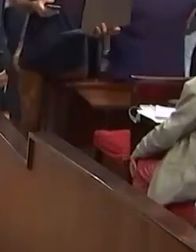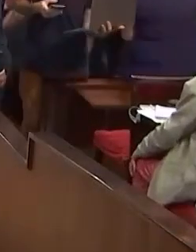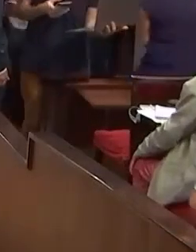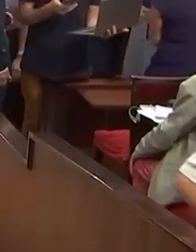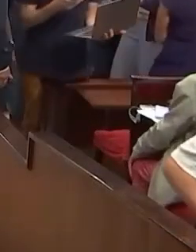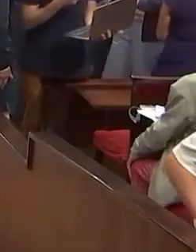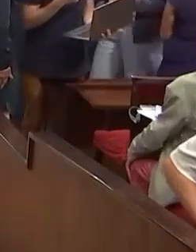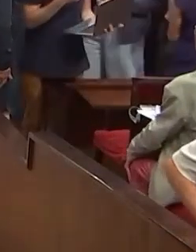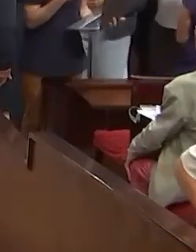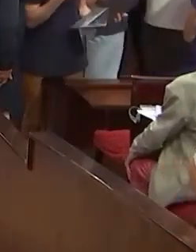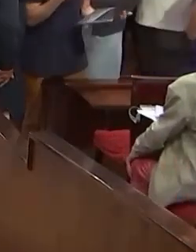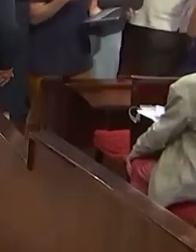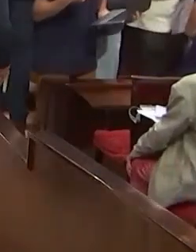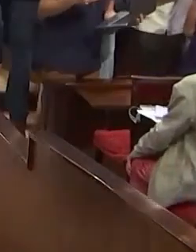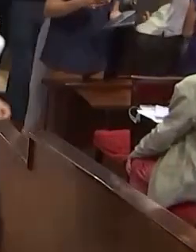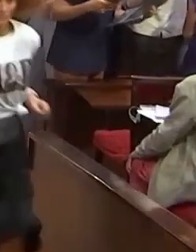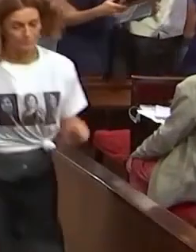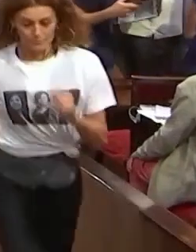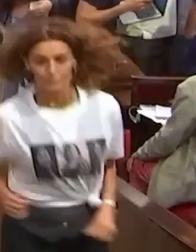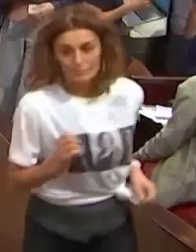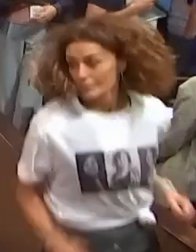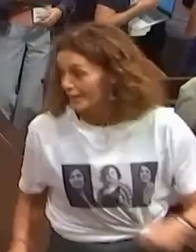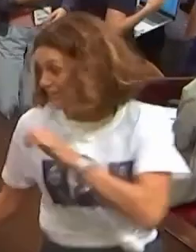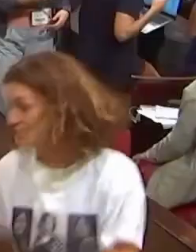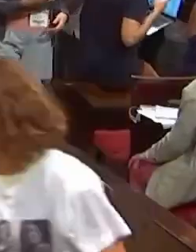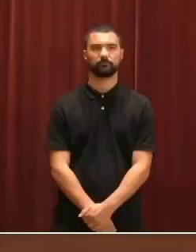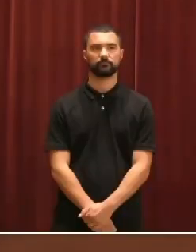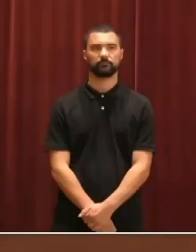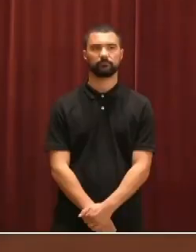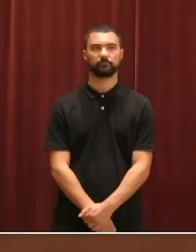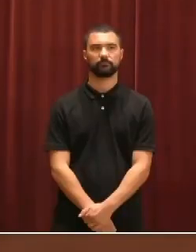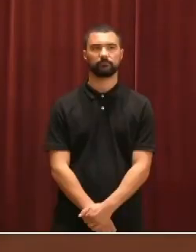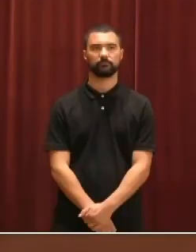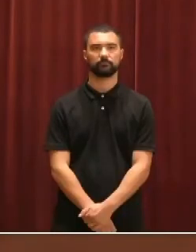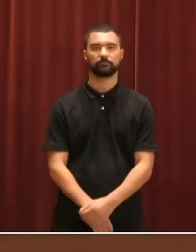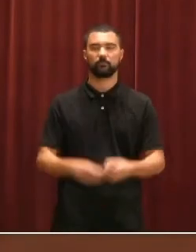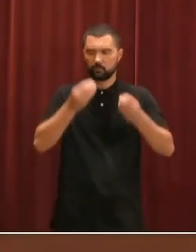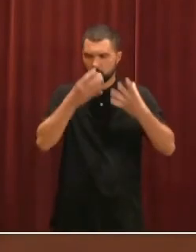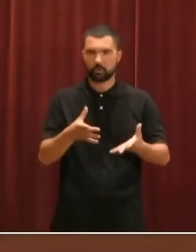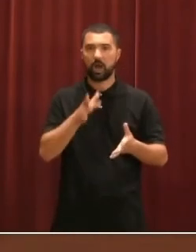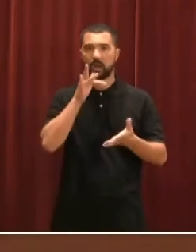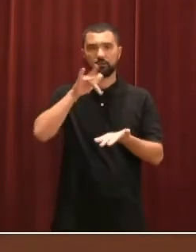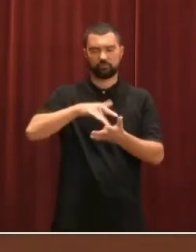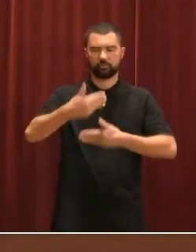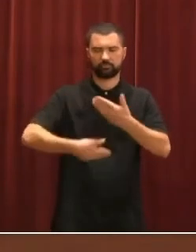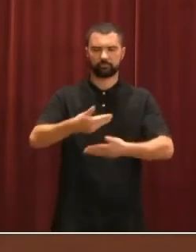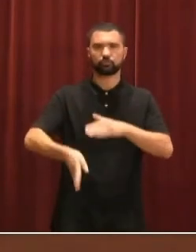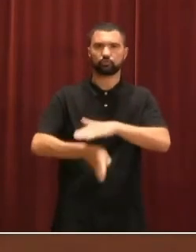vestían prendas de ropa con imágenes de las víctimas de la guerra civil. Bueno, vamos a proseguir.